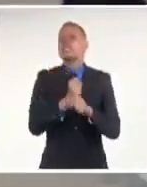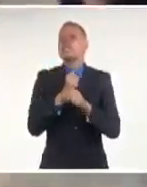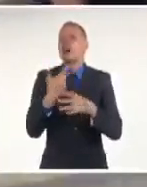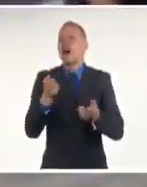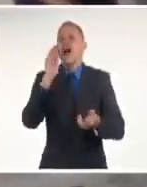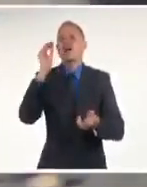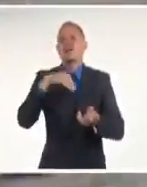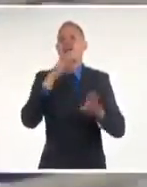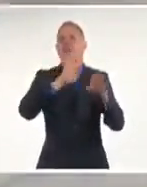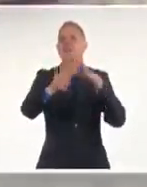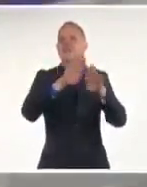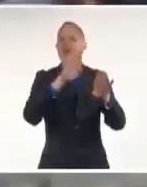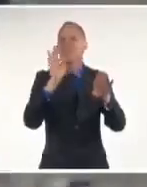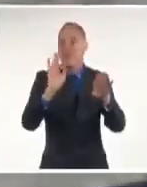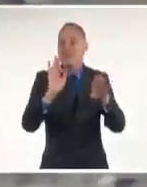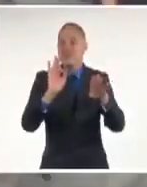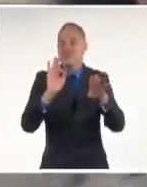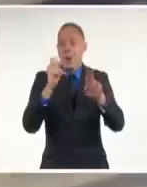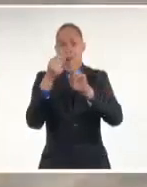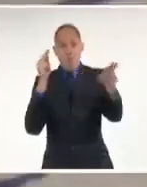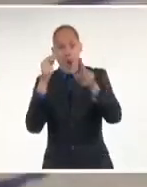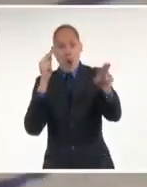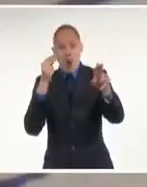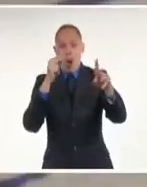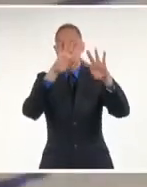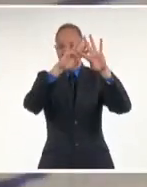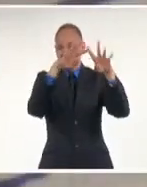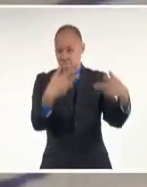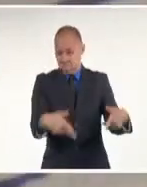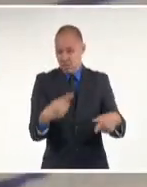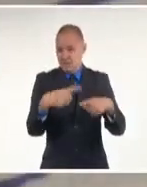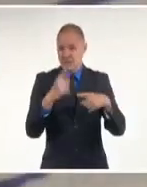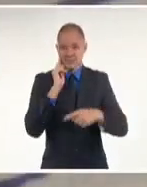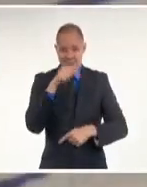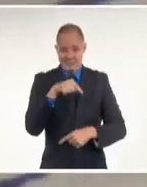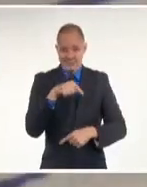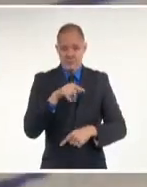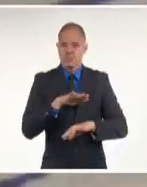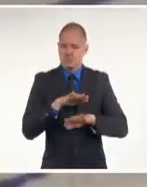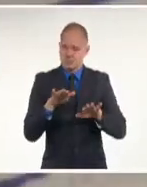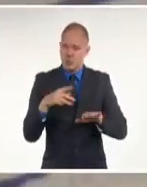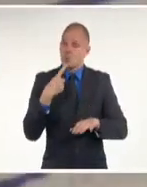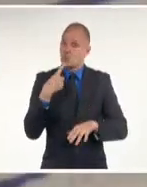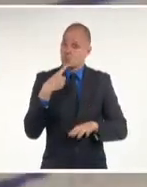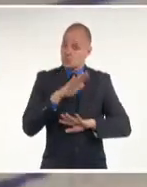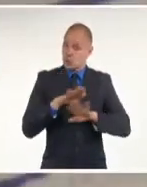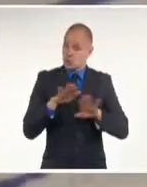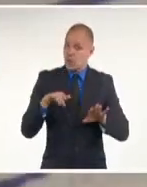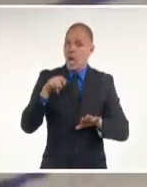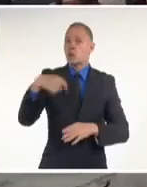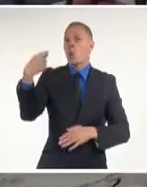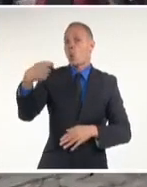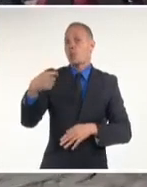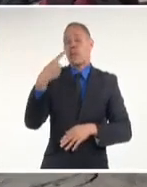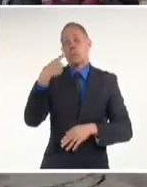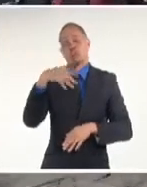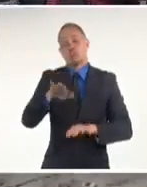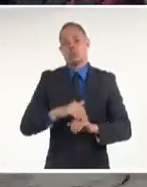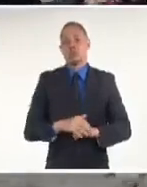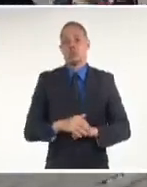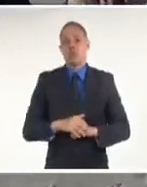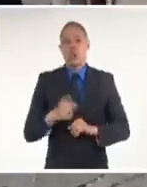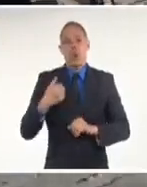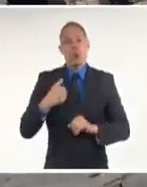hechos vandálicos en Cárdenas, de la cual, por supuesto, dijimos entonces y reiteramos hoy que se encargará a la justicia. Lo que nos corresponde a nosotros es desmontar